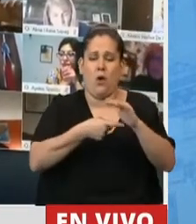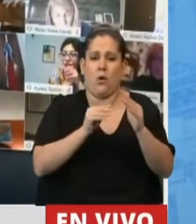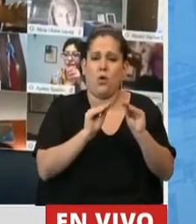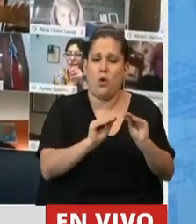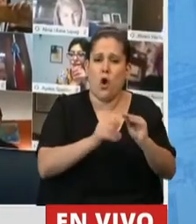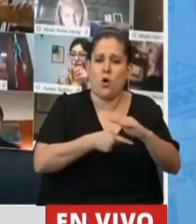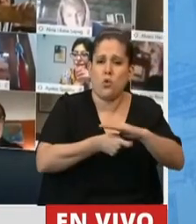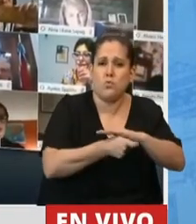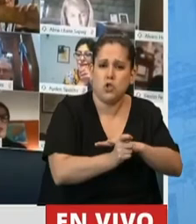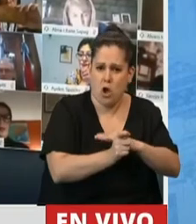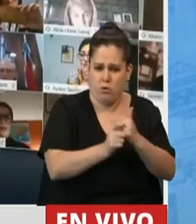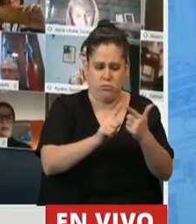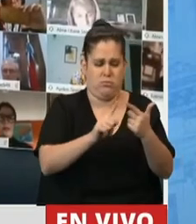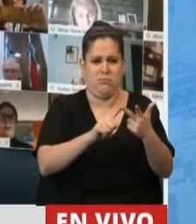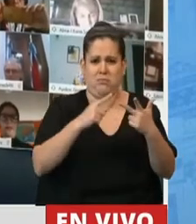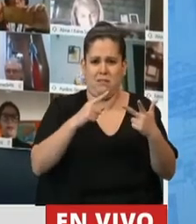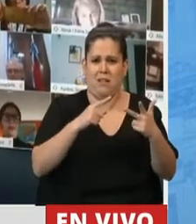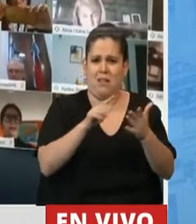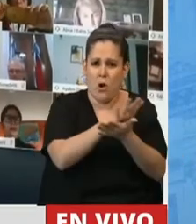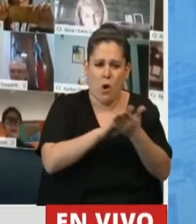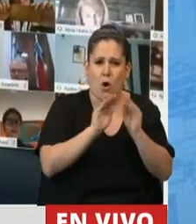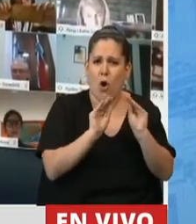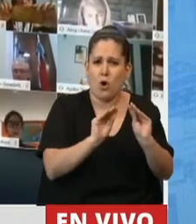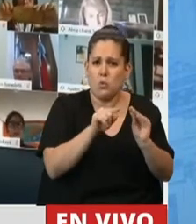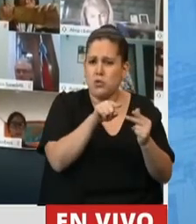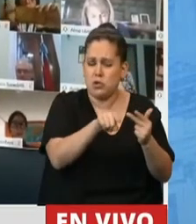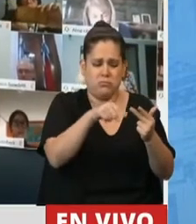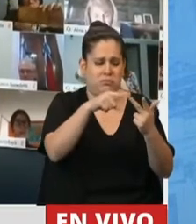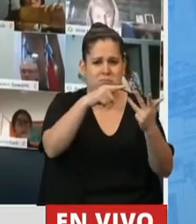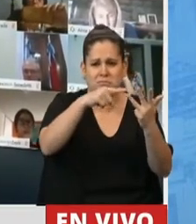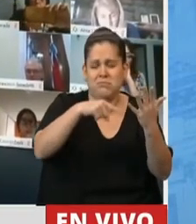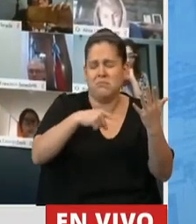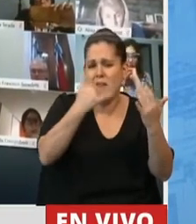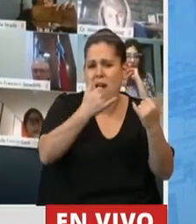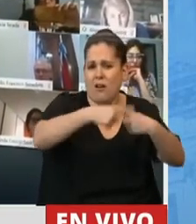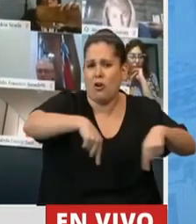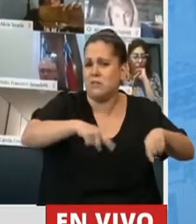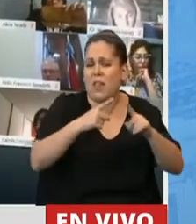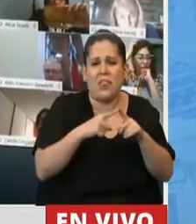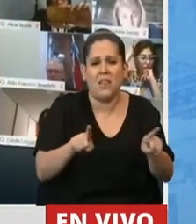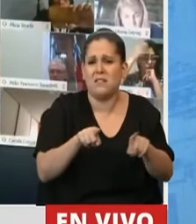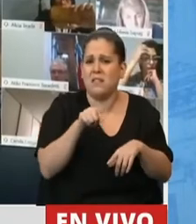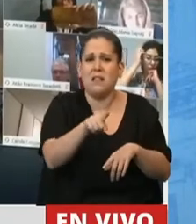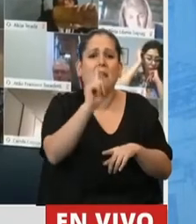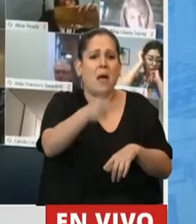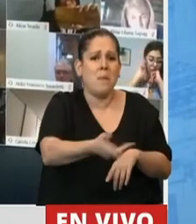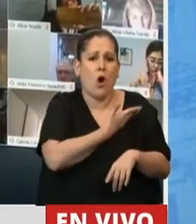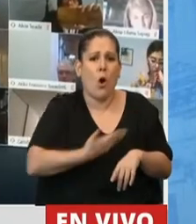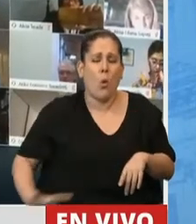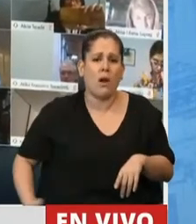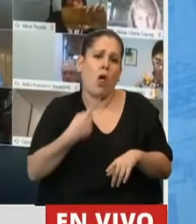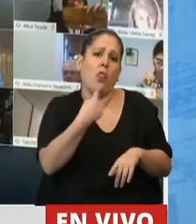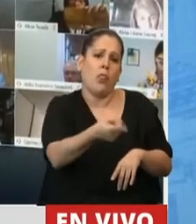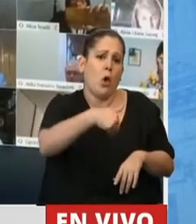es la demagogia. Y quienes en campaña en su momento abrazaron a un gobernador que prometió acuerdos paritarios que no